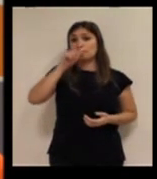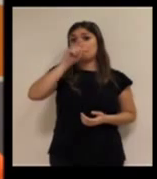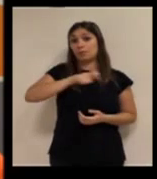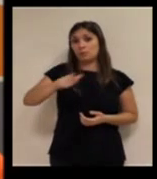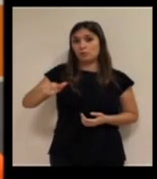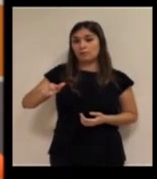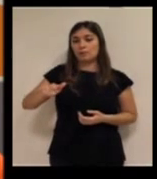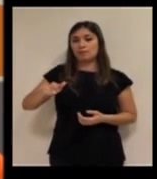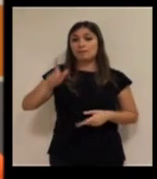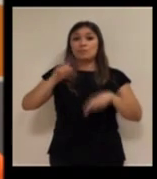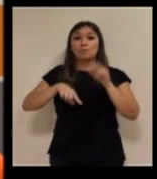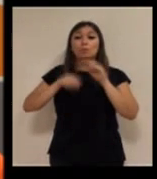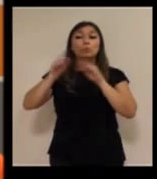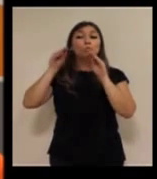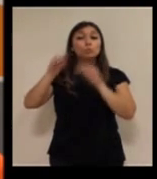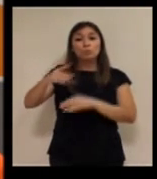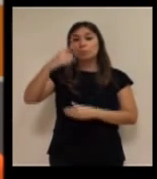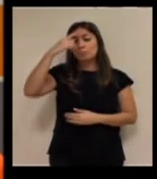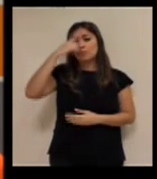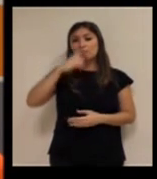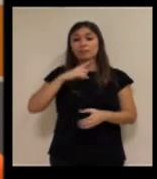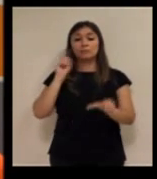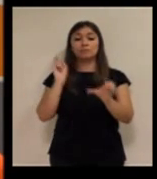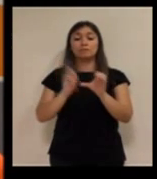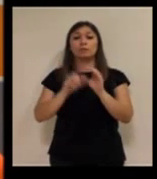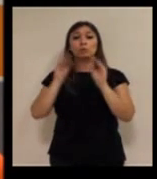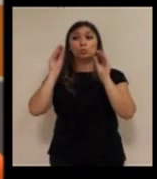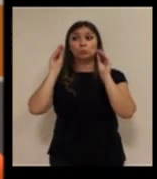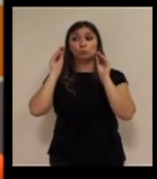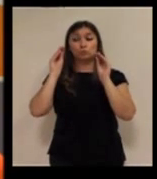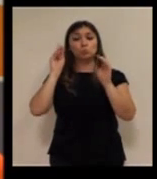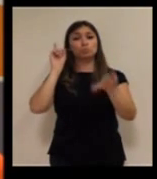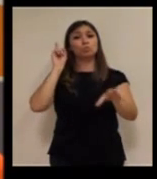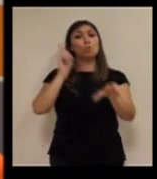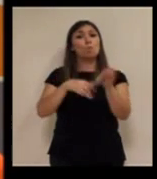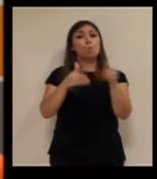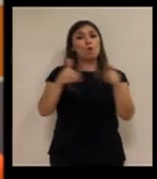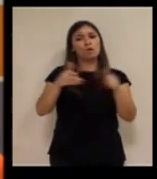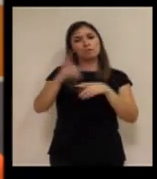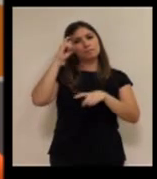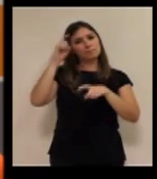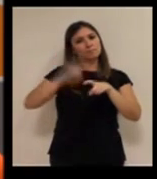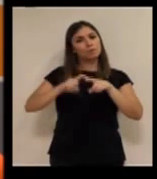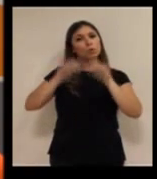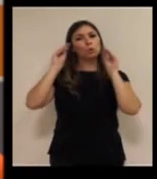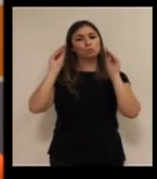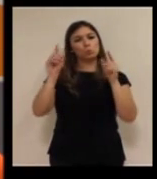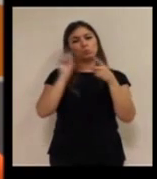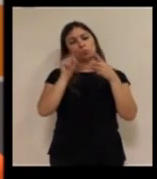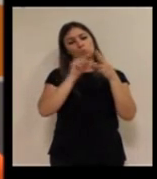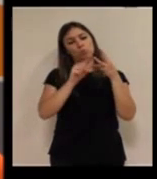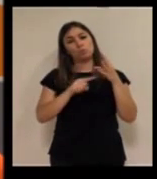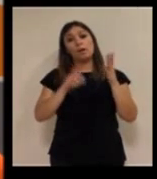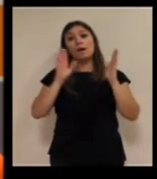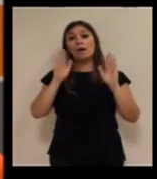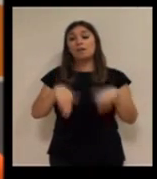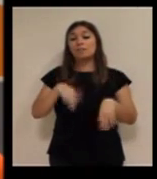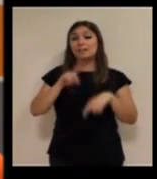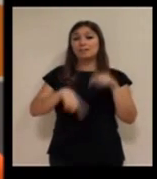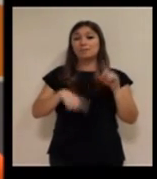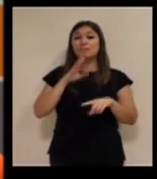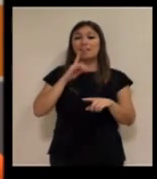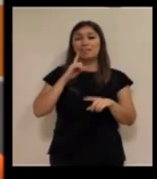reto porque hay personas que según su perfil entran con unas determinadas características y